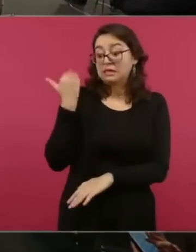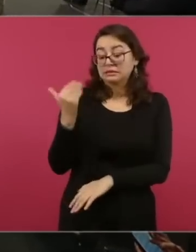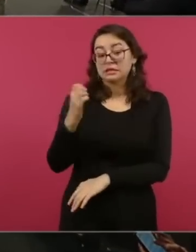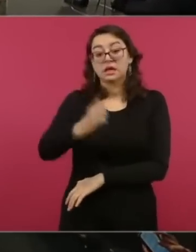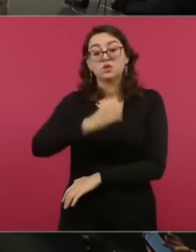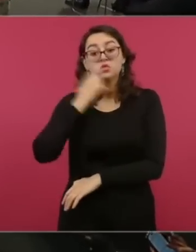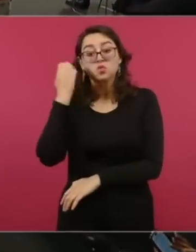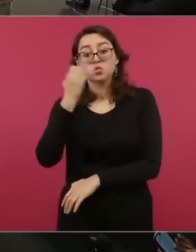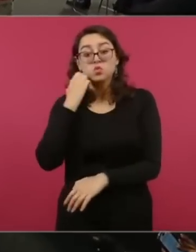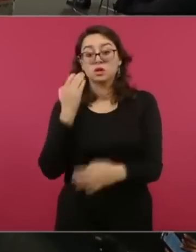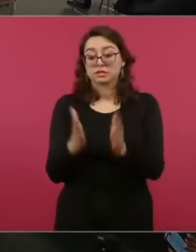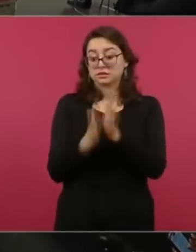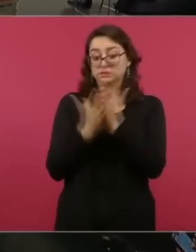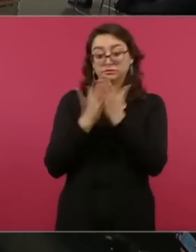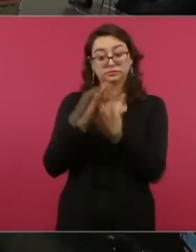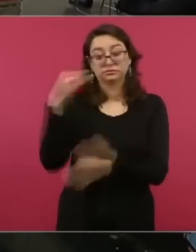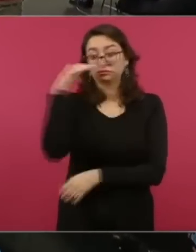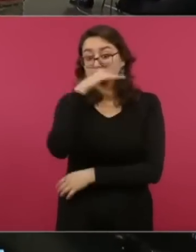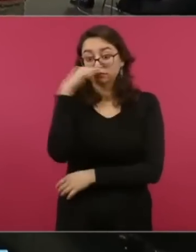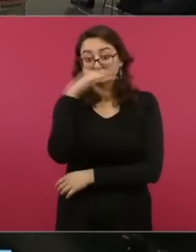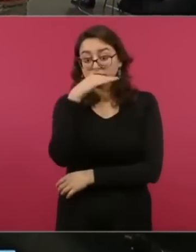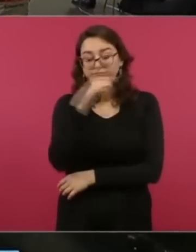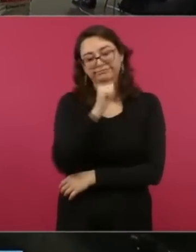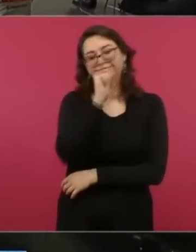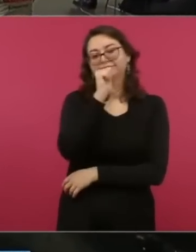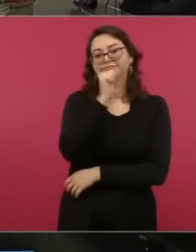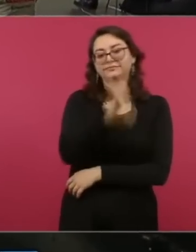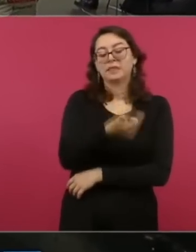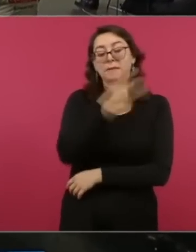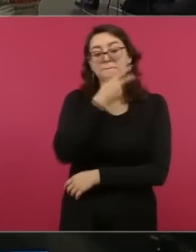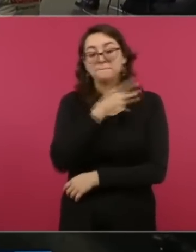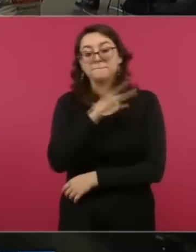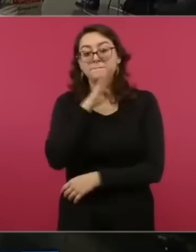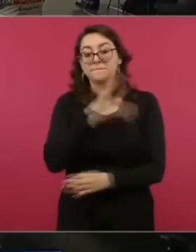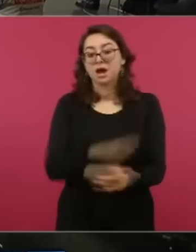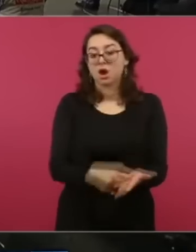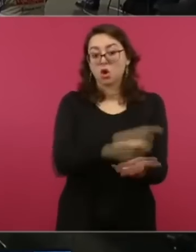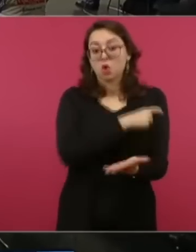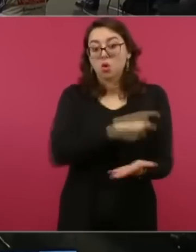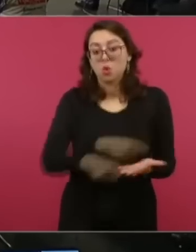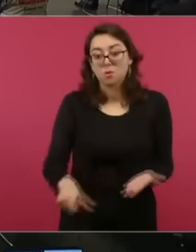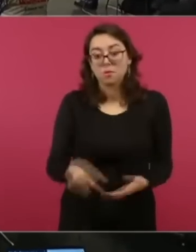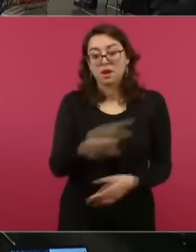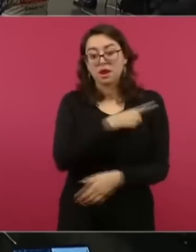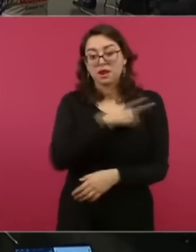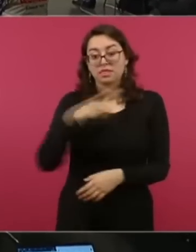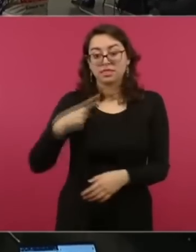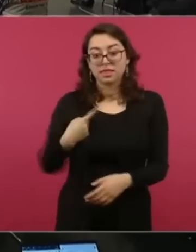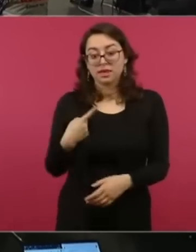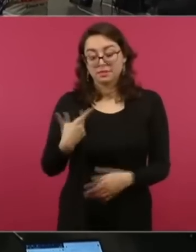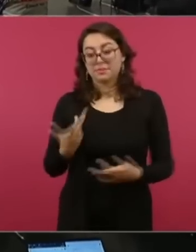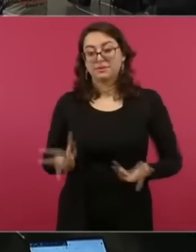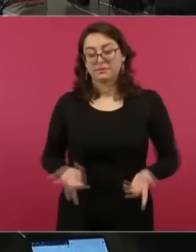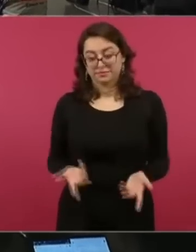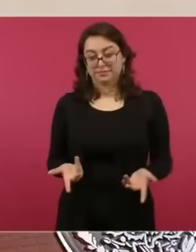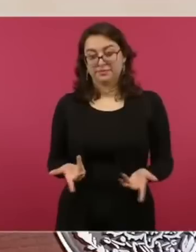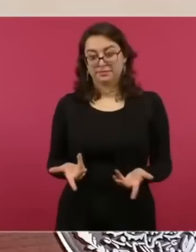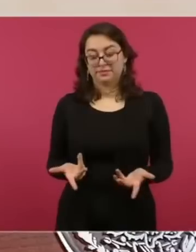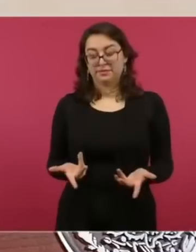hechos en función del